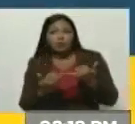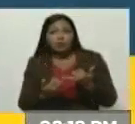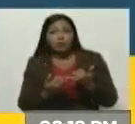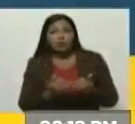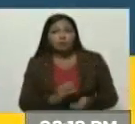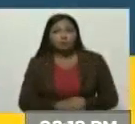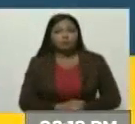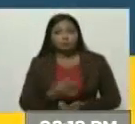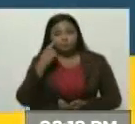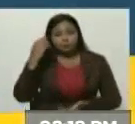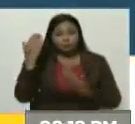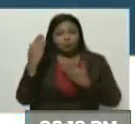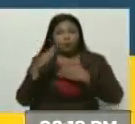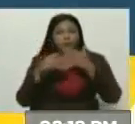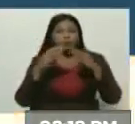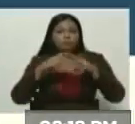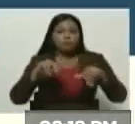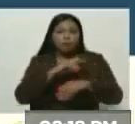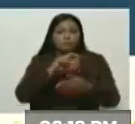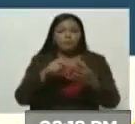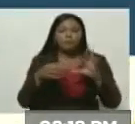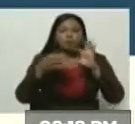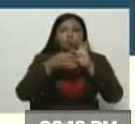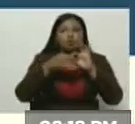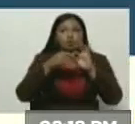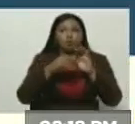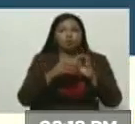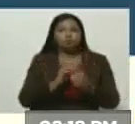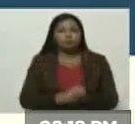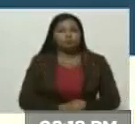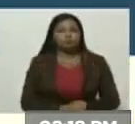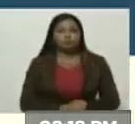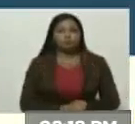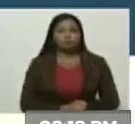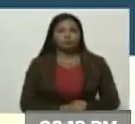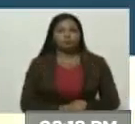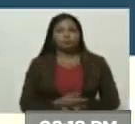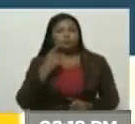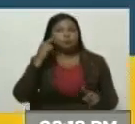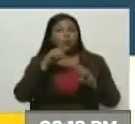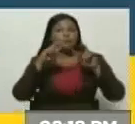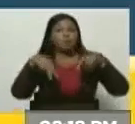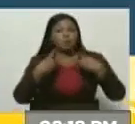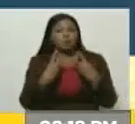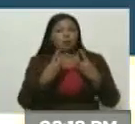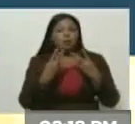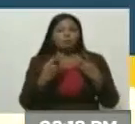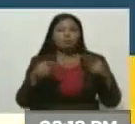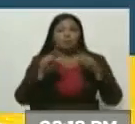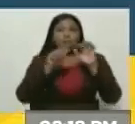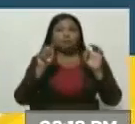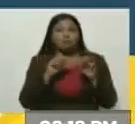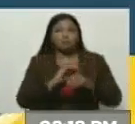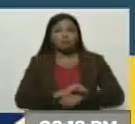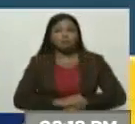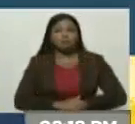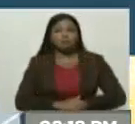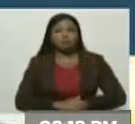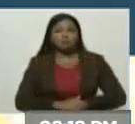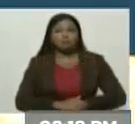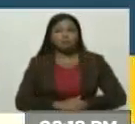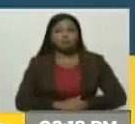y Sputnik, en el territorio de la Unión Europea. A propósito, Actualidad RT publicó lo siguiente. El